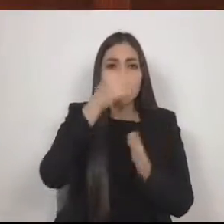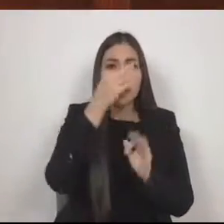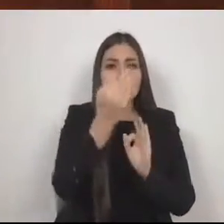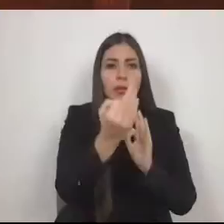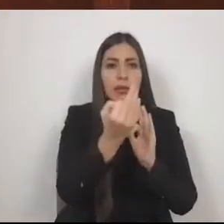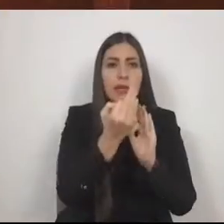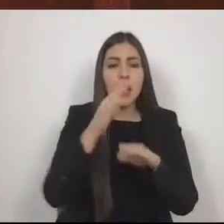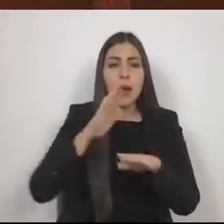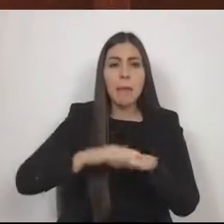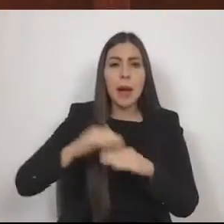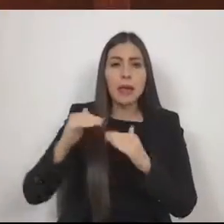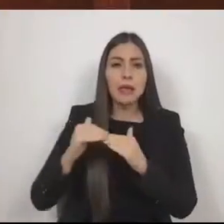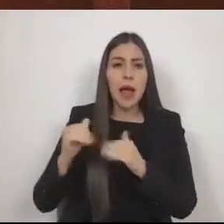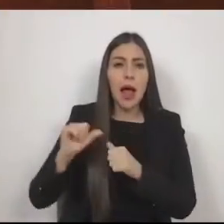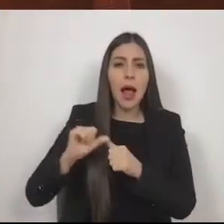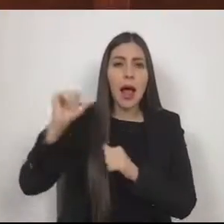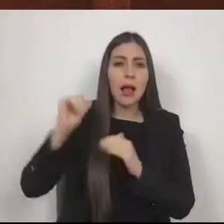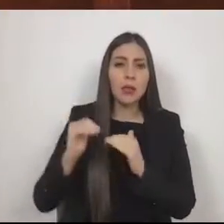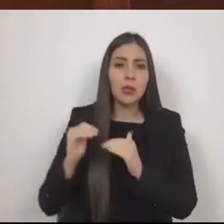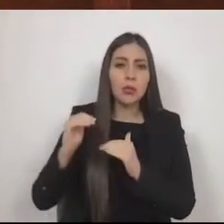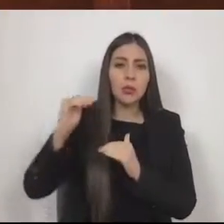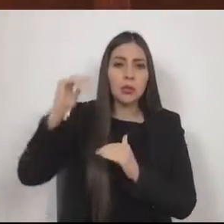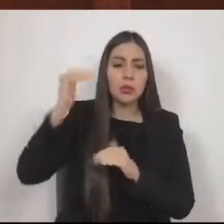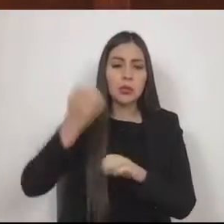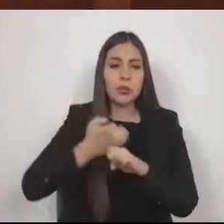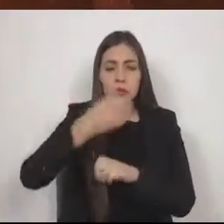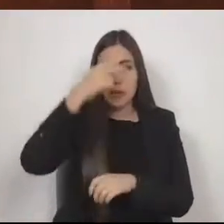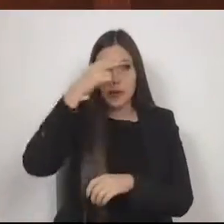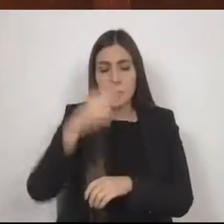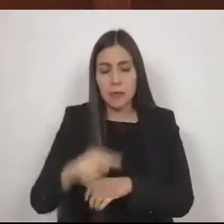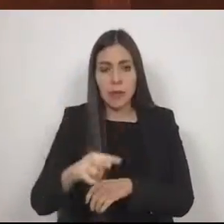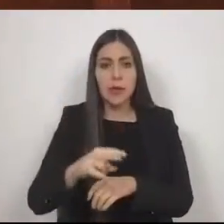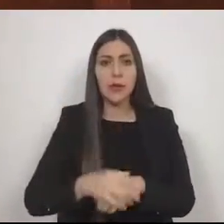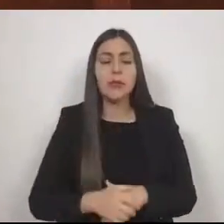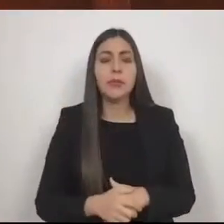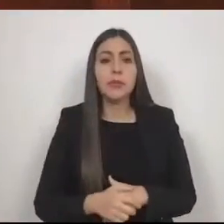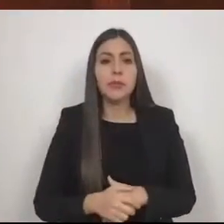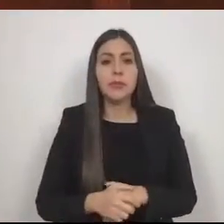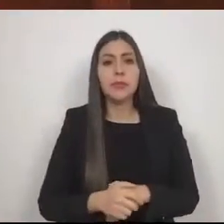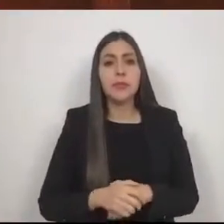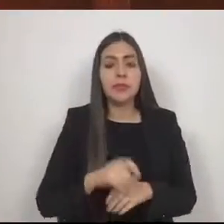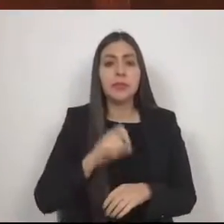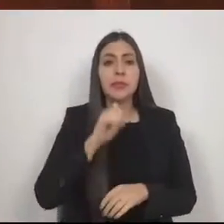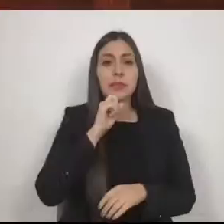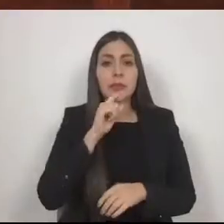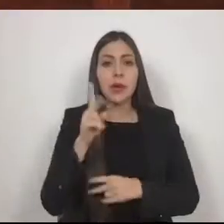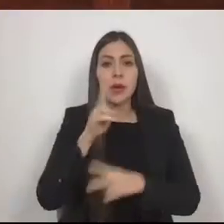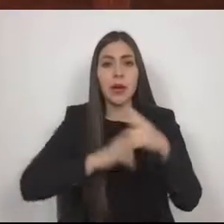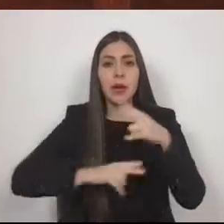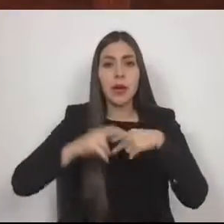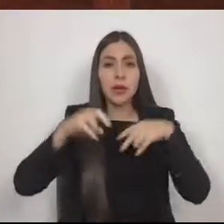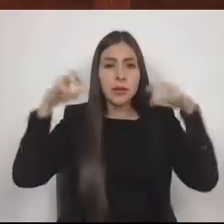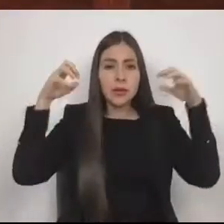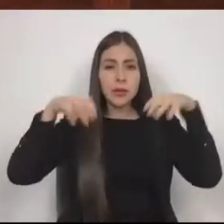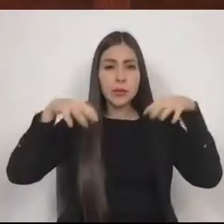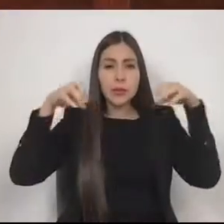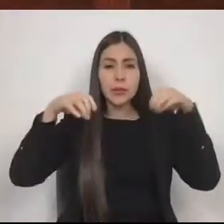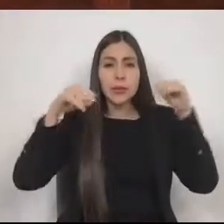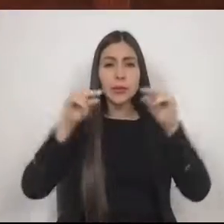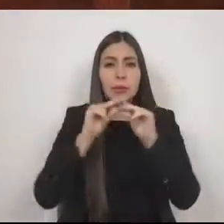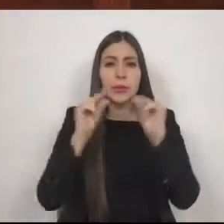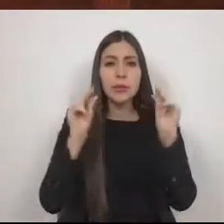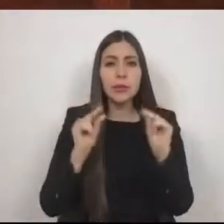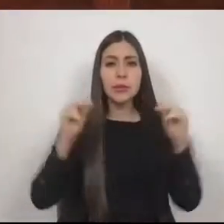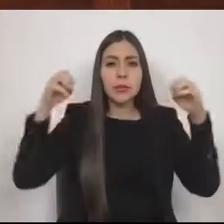más altas de la entidad. De igual manera, la precipitación del agua nieve podría situarse por el orden de los